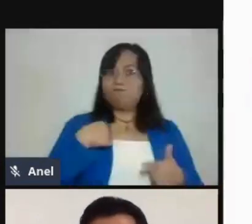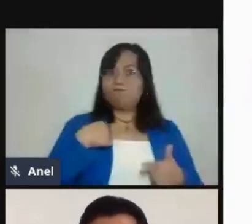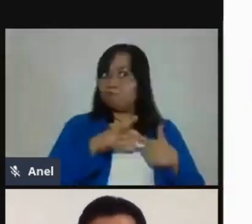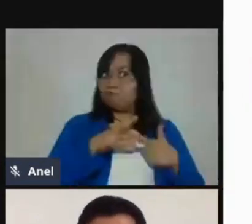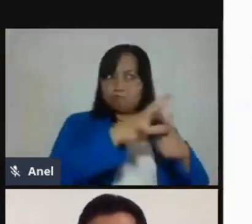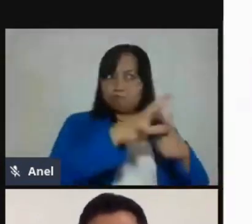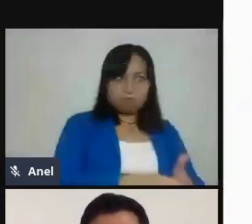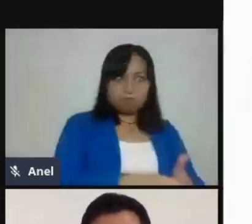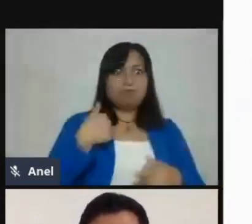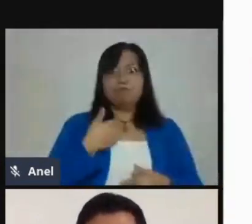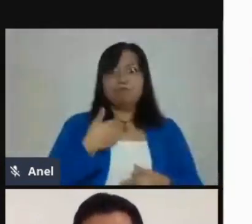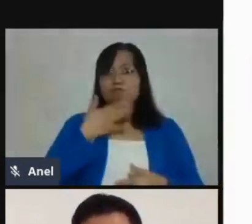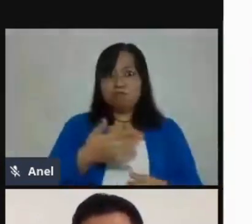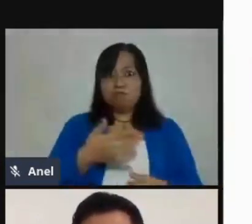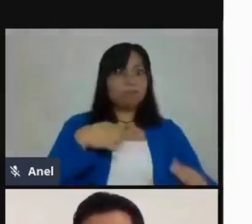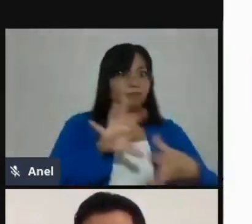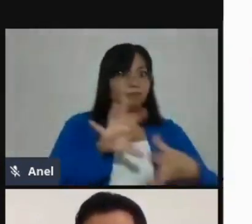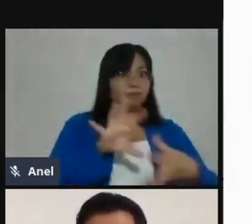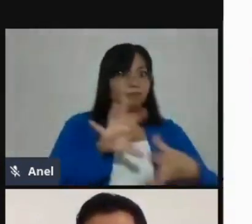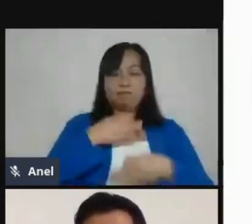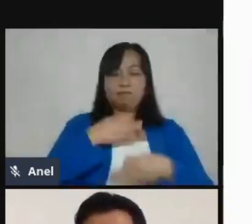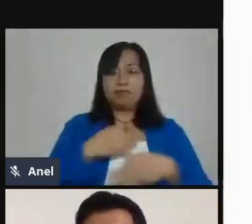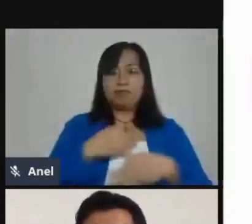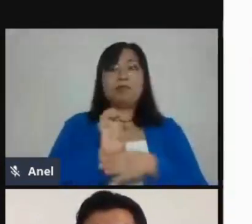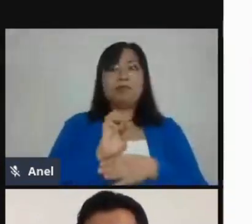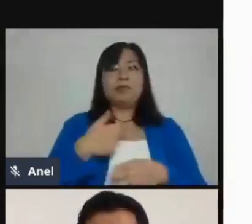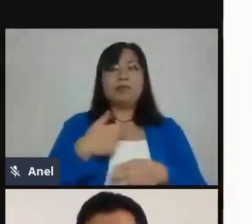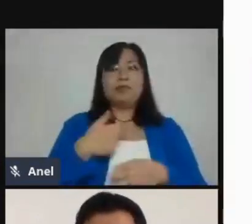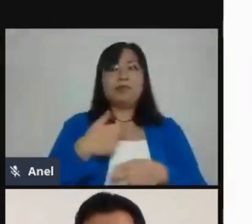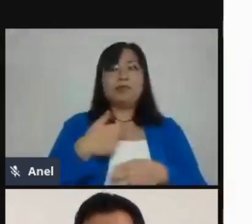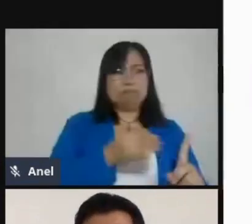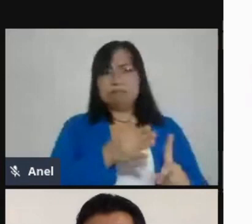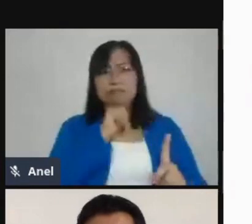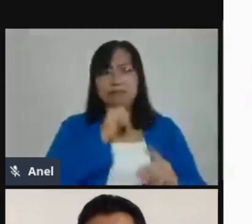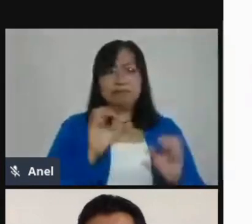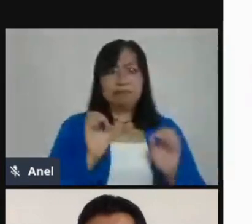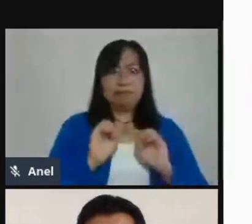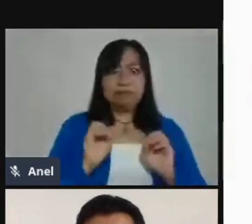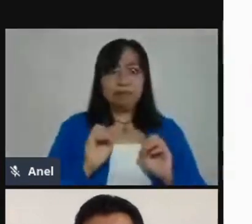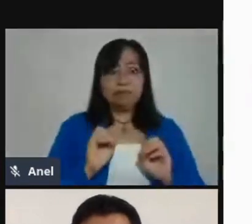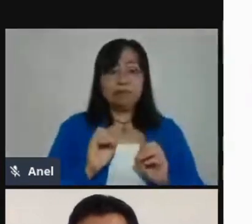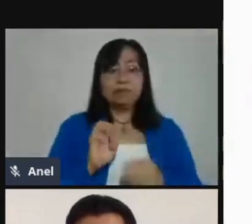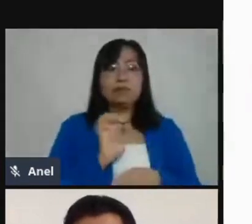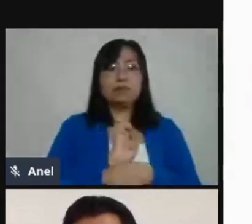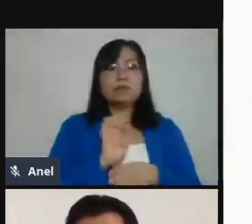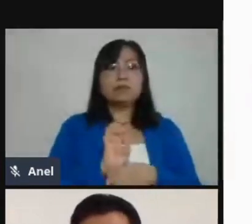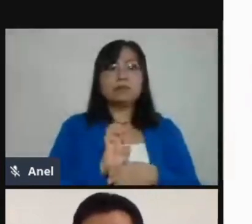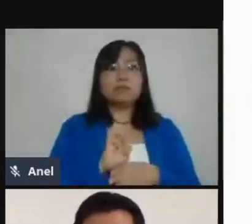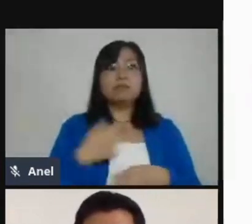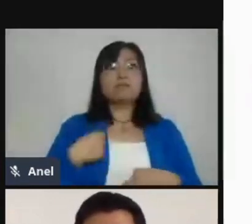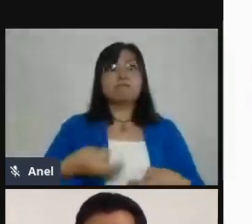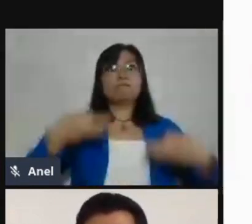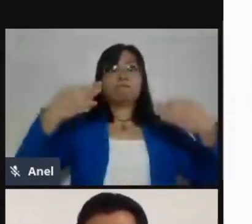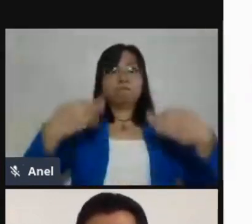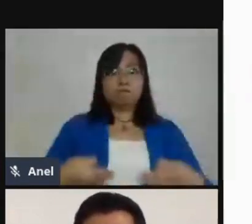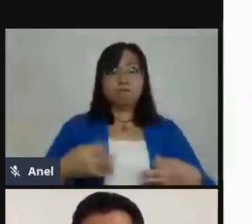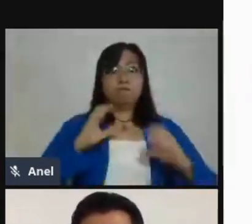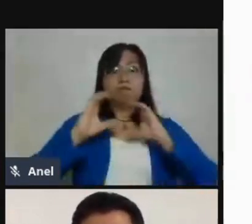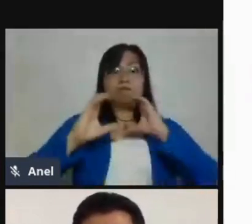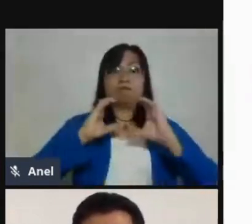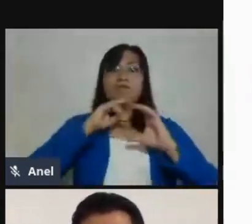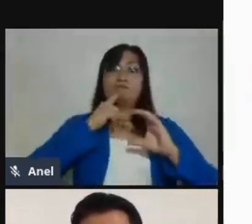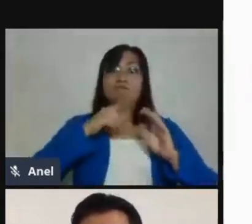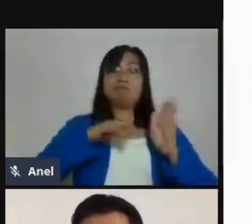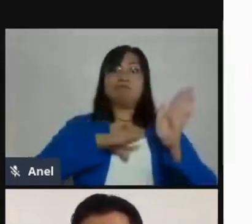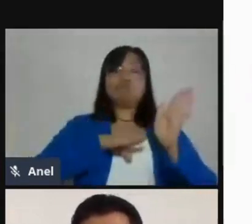saltando entre una herramienta u otra, tendrás mayor efectividad y tu comunicación será mejor. Particularmente, nosotros